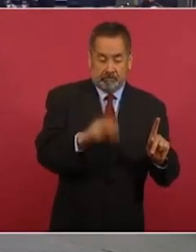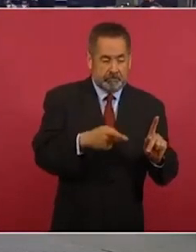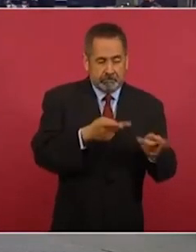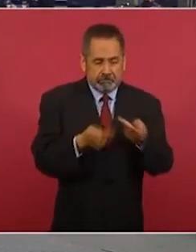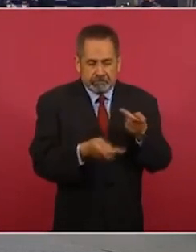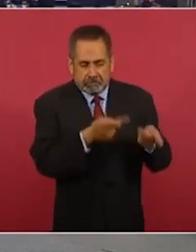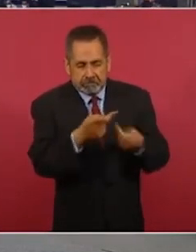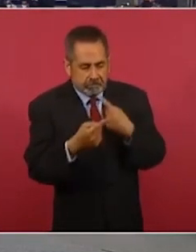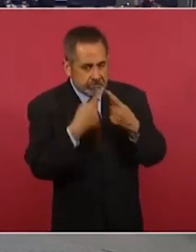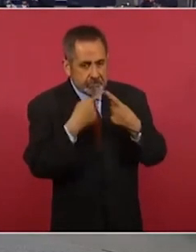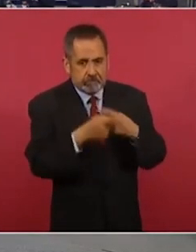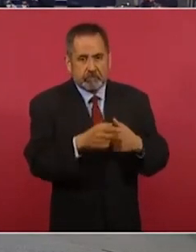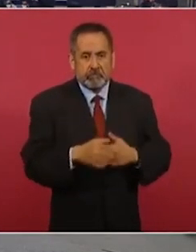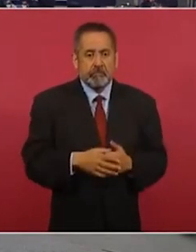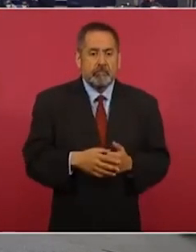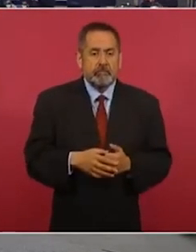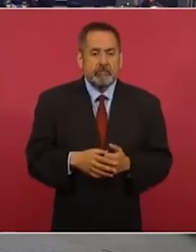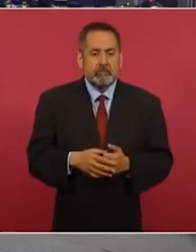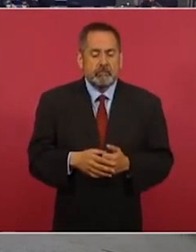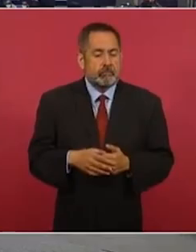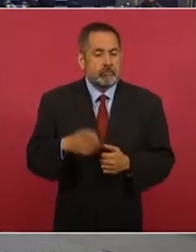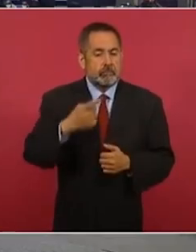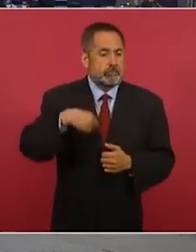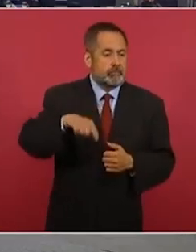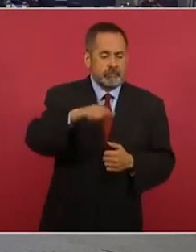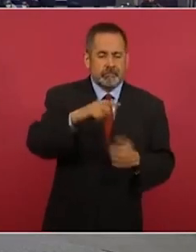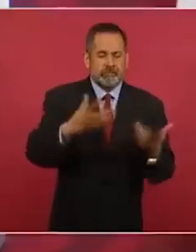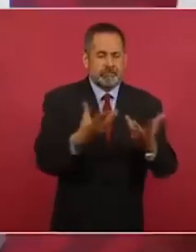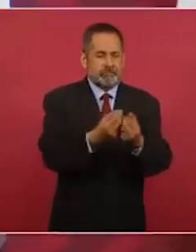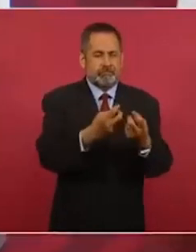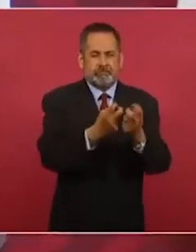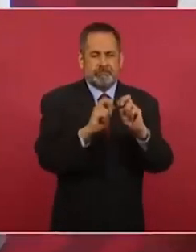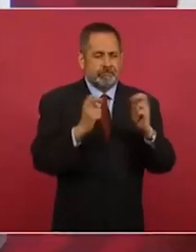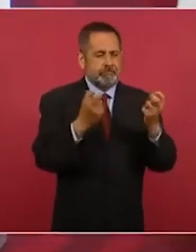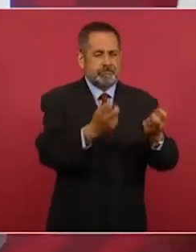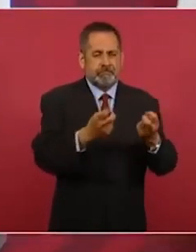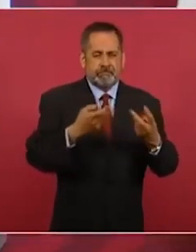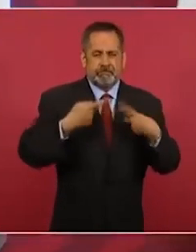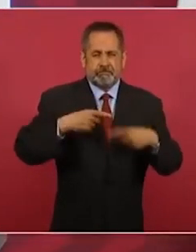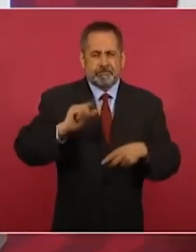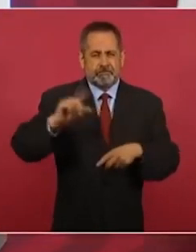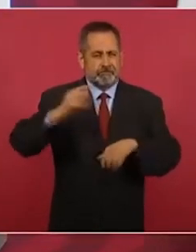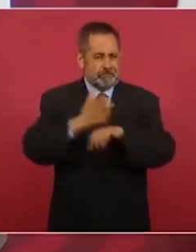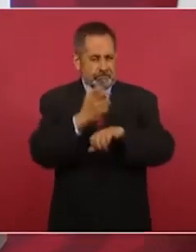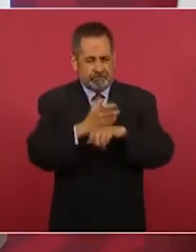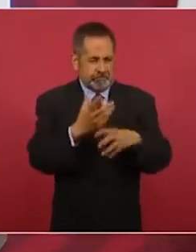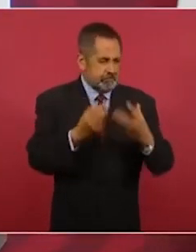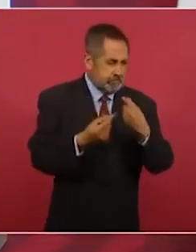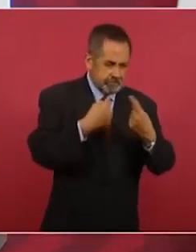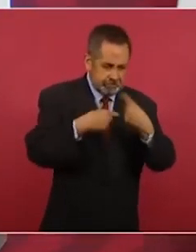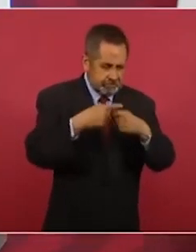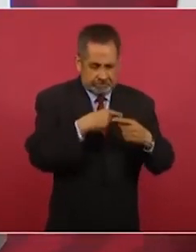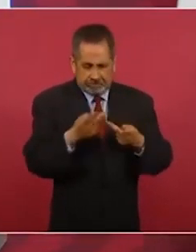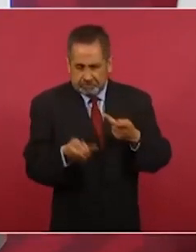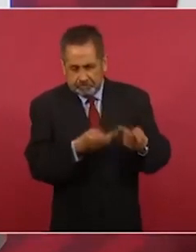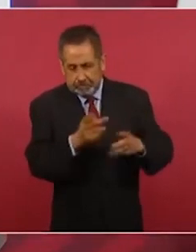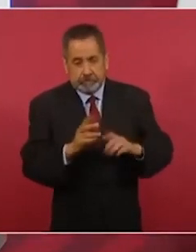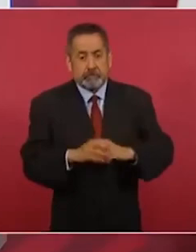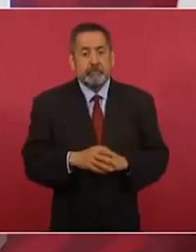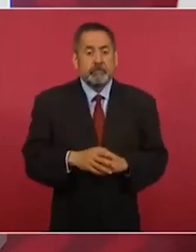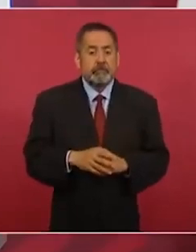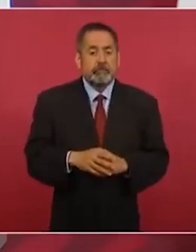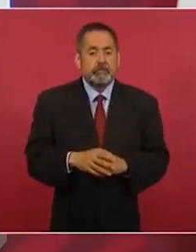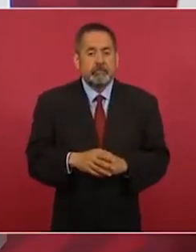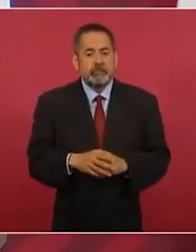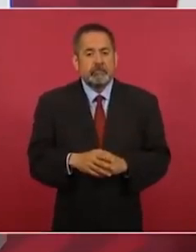con unos especialistas estadounidenses y estos